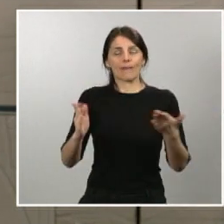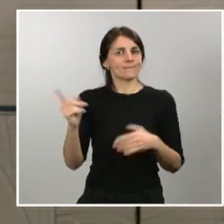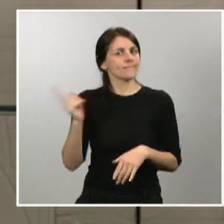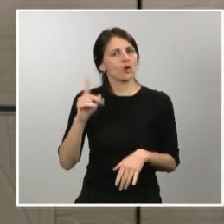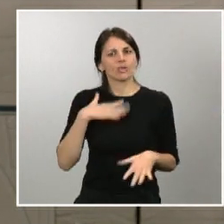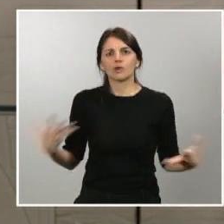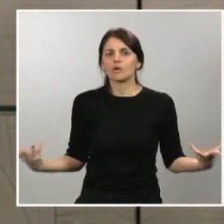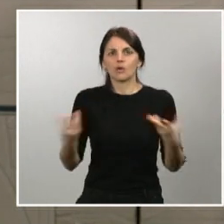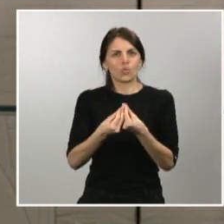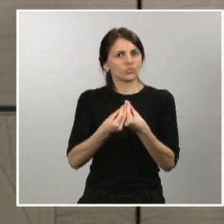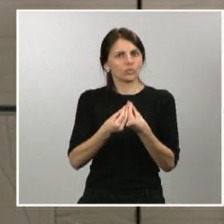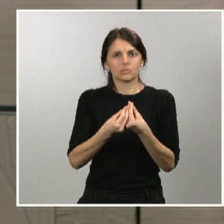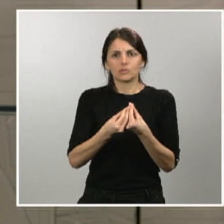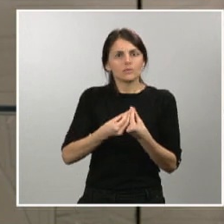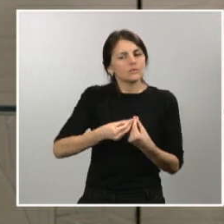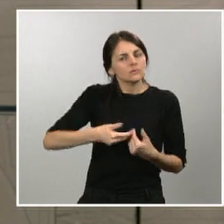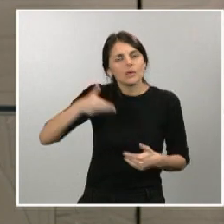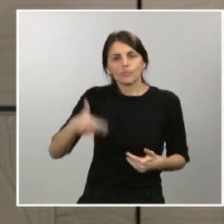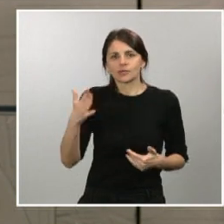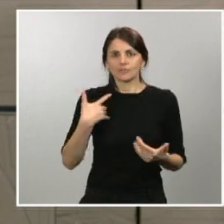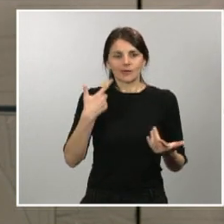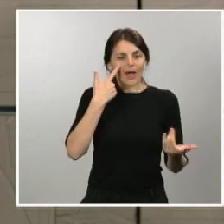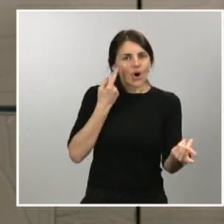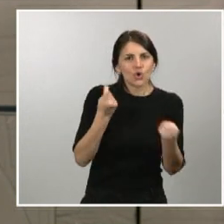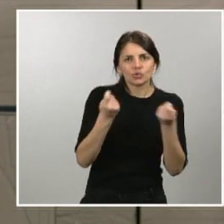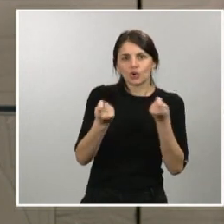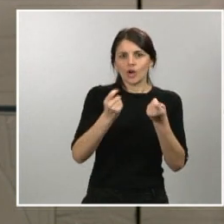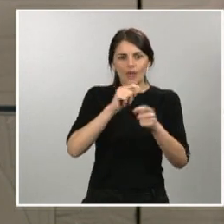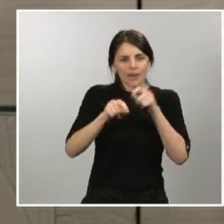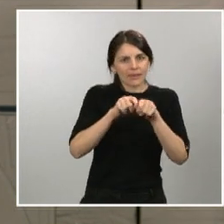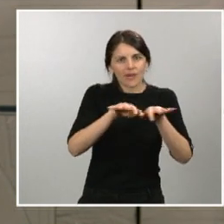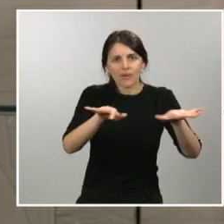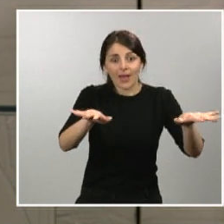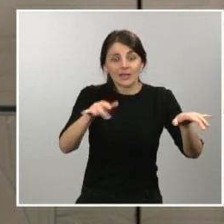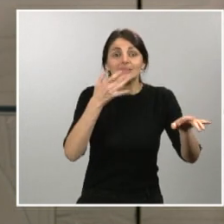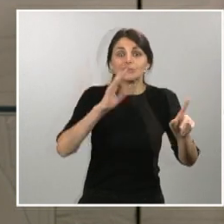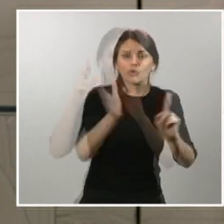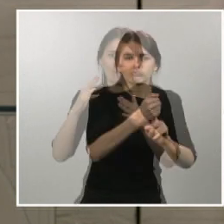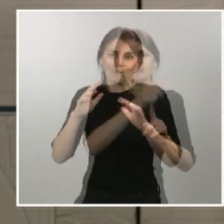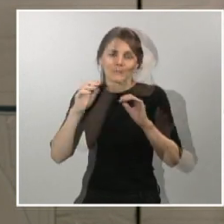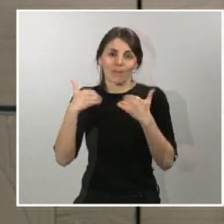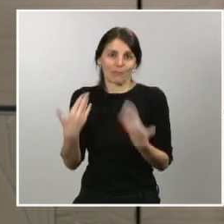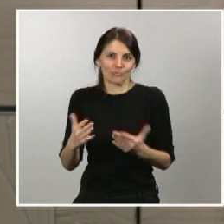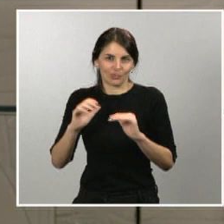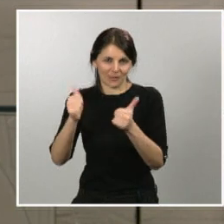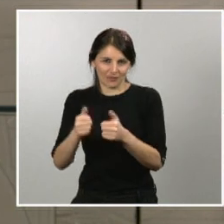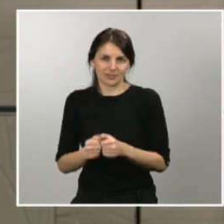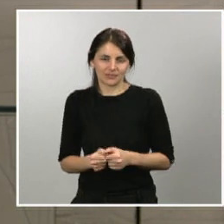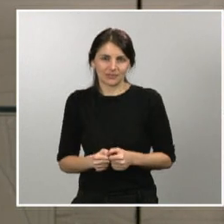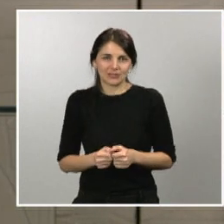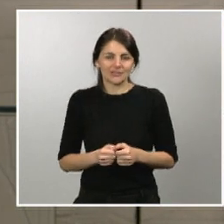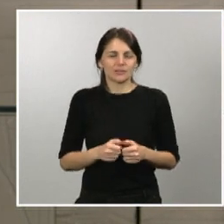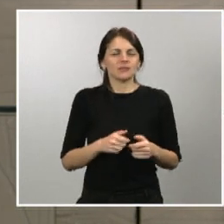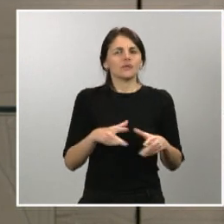de mayor control de la epidemia, más fácil será recuperar el ritmo normal de nuestras vidas y de nuestra economía. En general, los